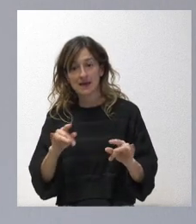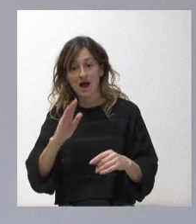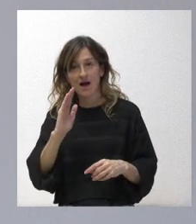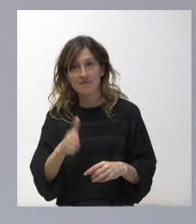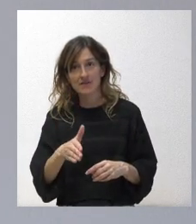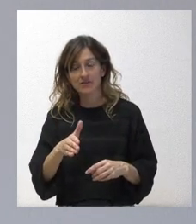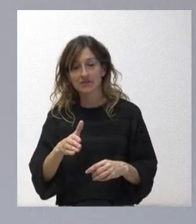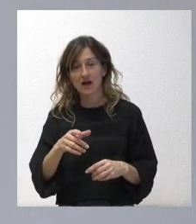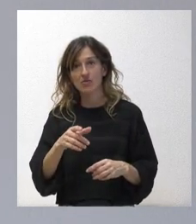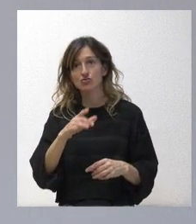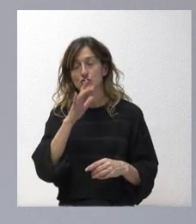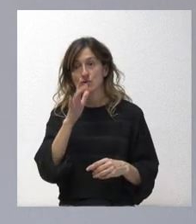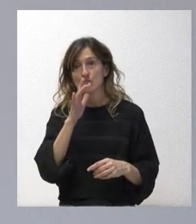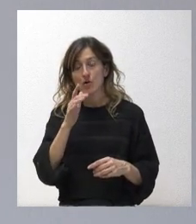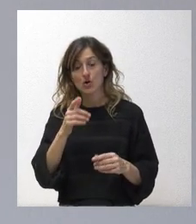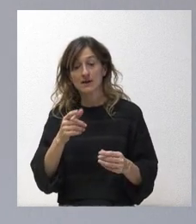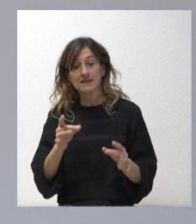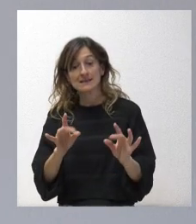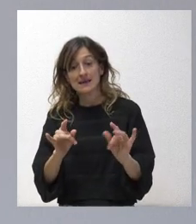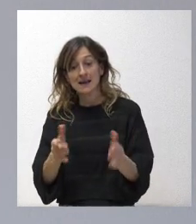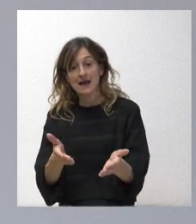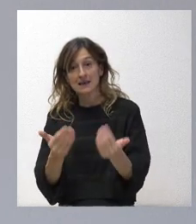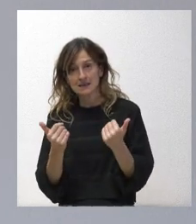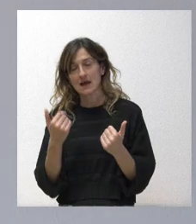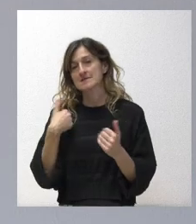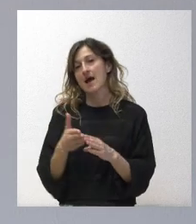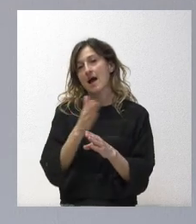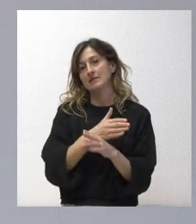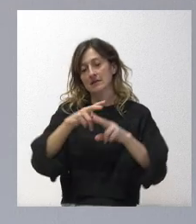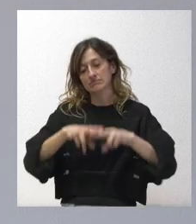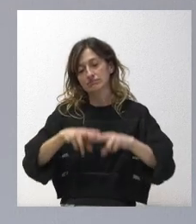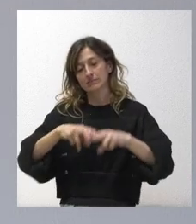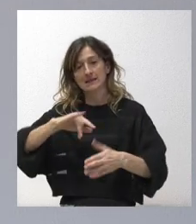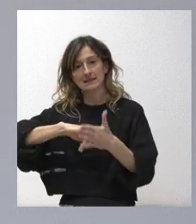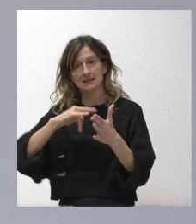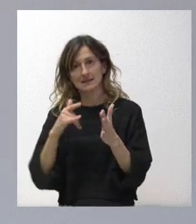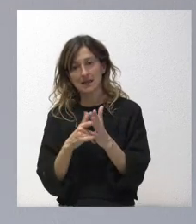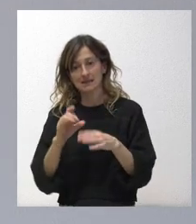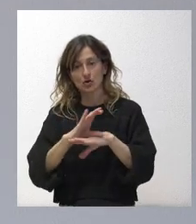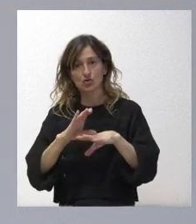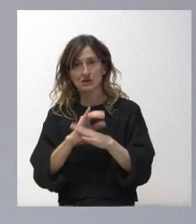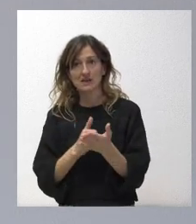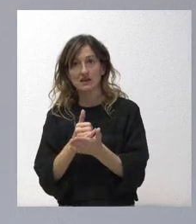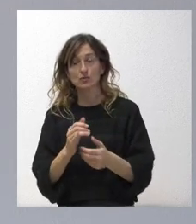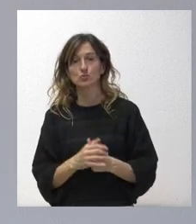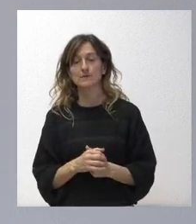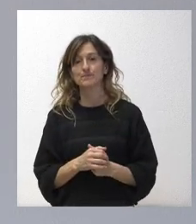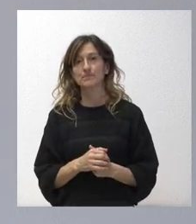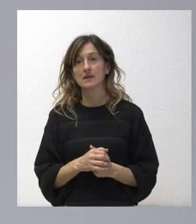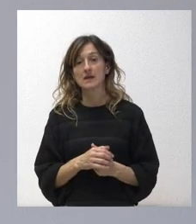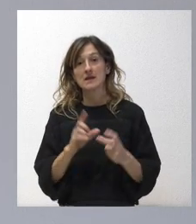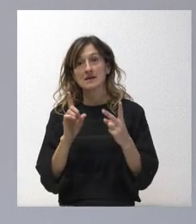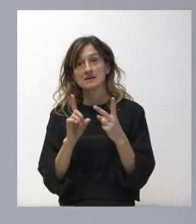esos proyectos y por las eventuales expropiaciones está analizado técnicamente a través de informes de la Consejería de Agricultura. En cuanto a el segundo de